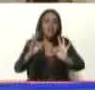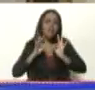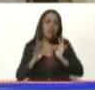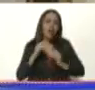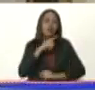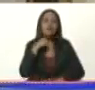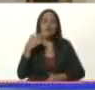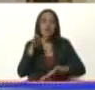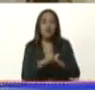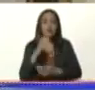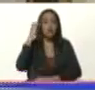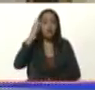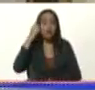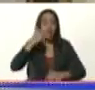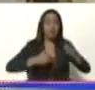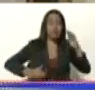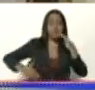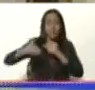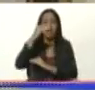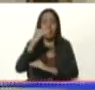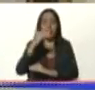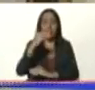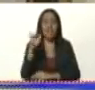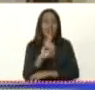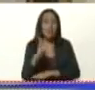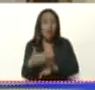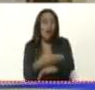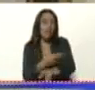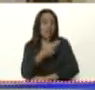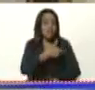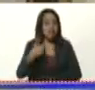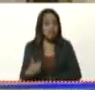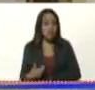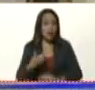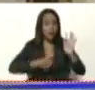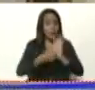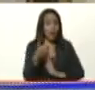mortalidad en Europa, superan la velocidad de lo que ocurrió en China.